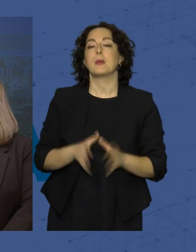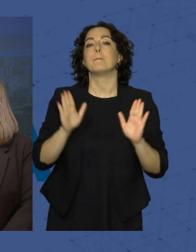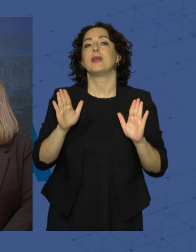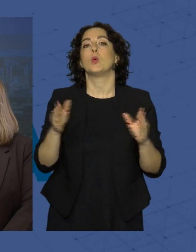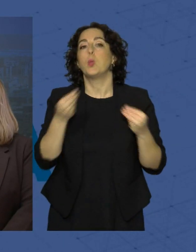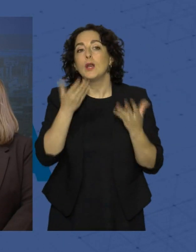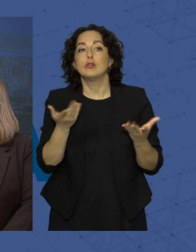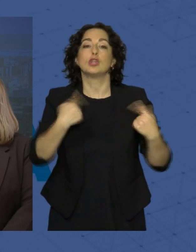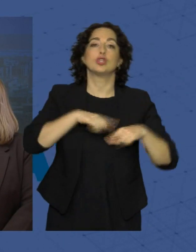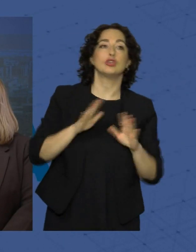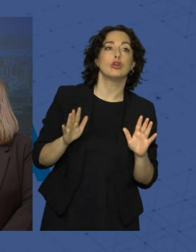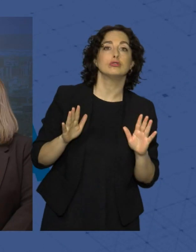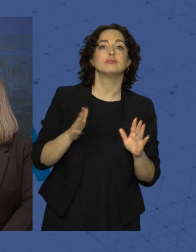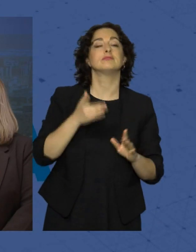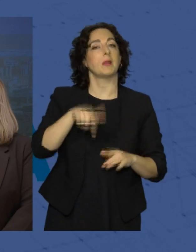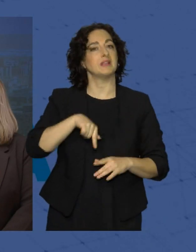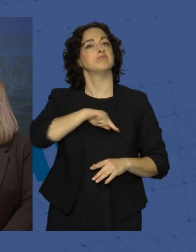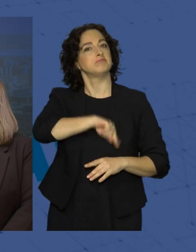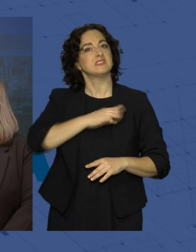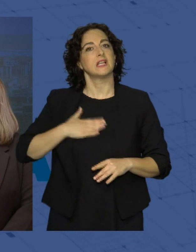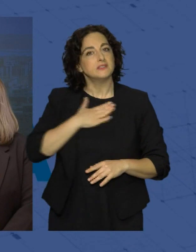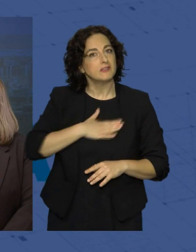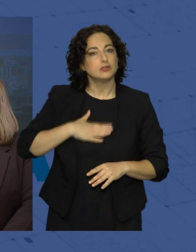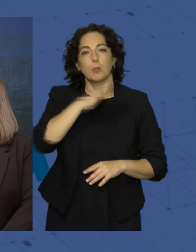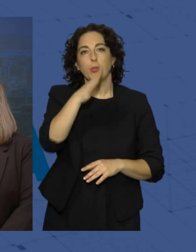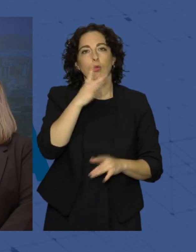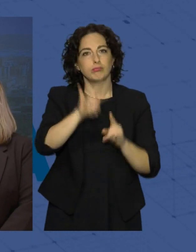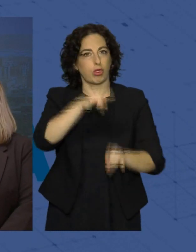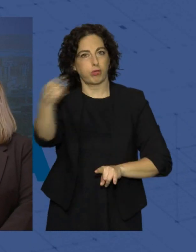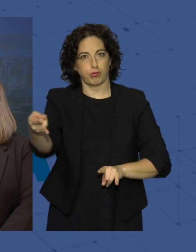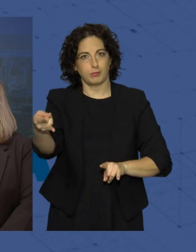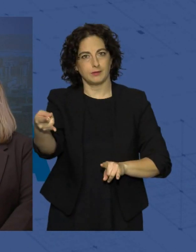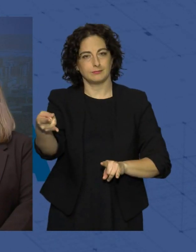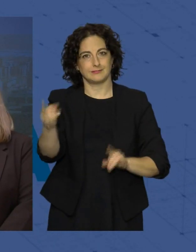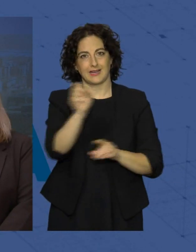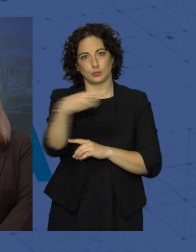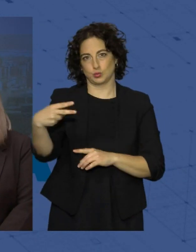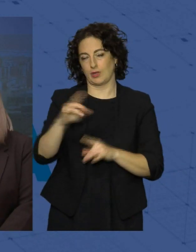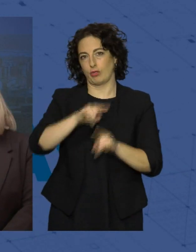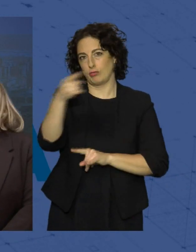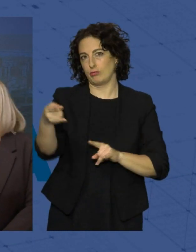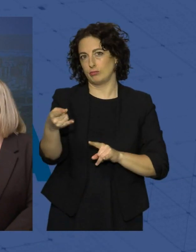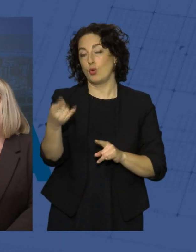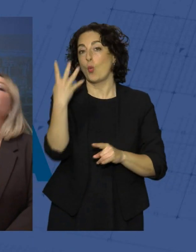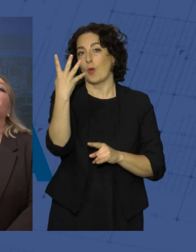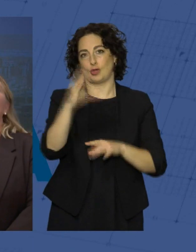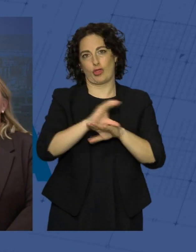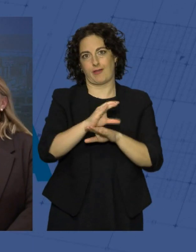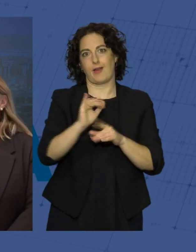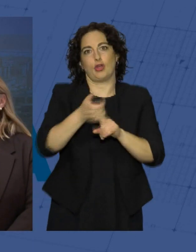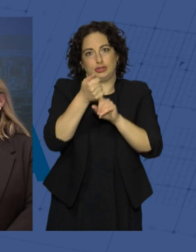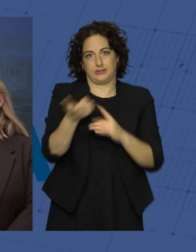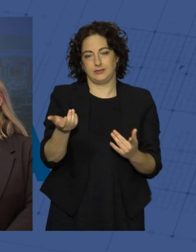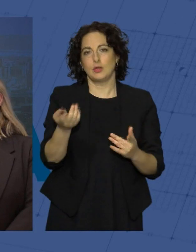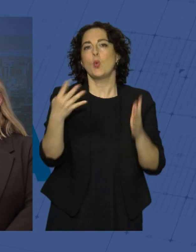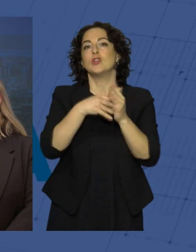bueno, nosotros podemos estar satisfechos porque hemos duplicado el resultado consiguiendo cuatro concejales y más